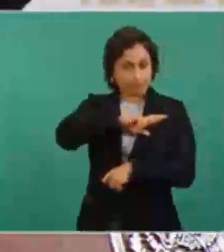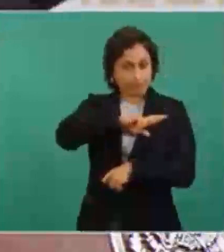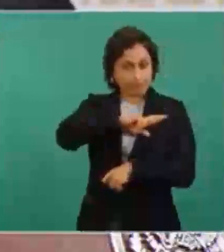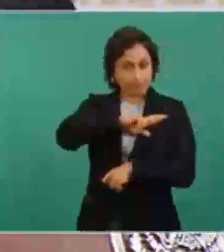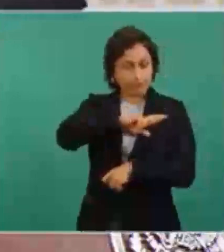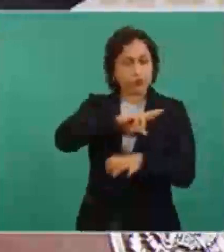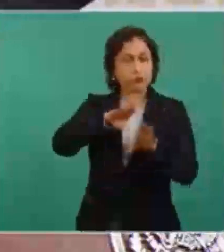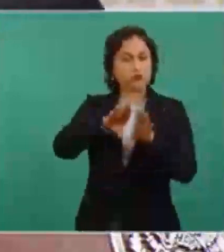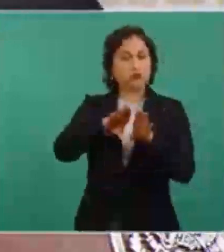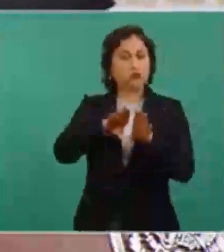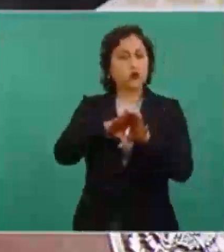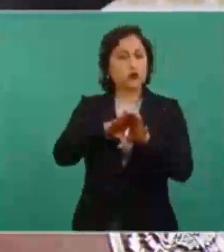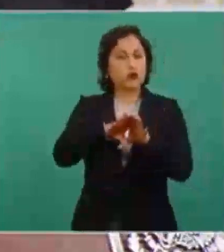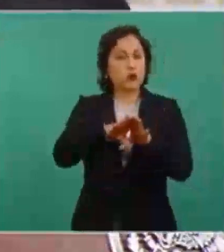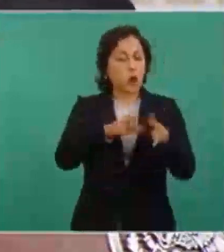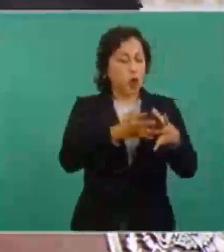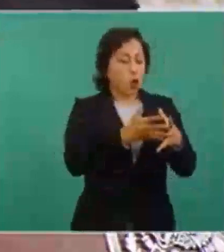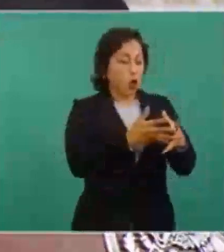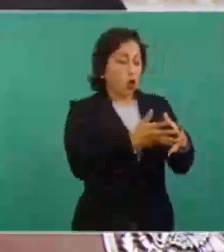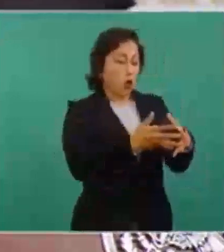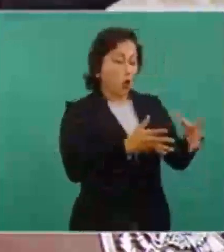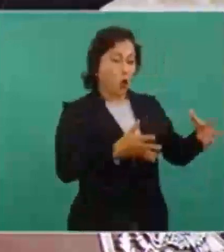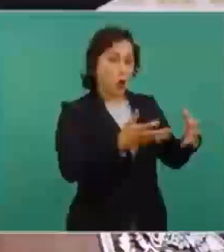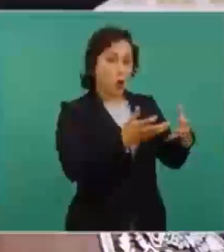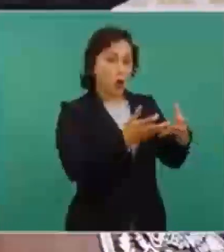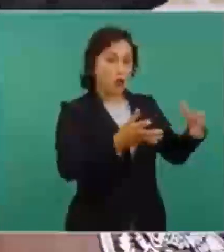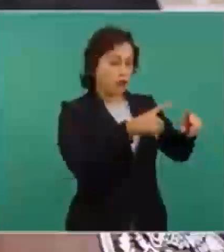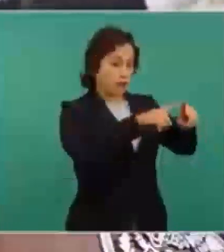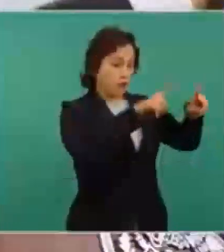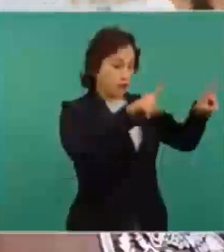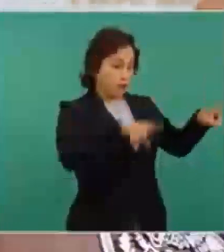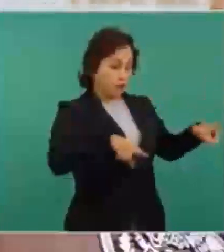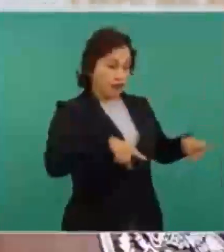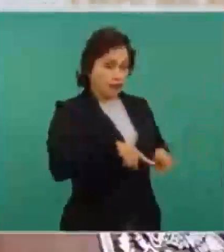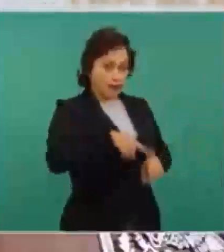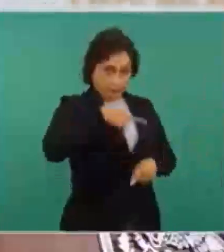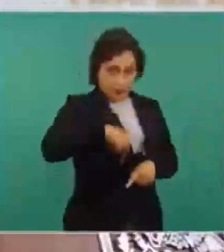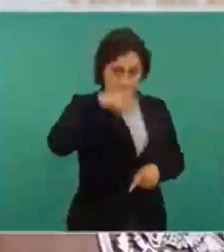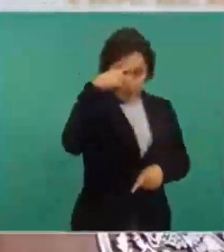grandes extensiones del territorio nacional,